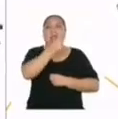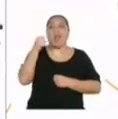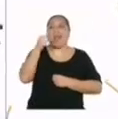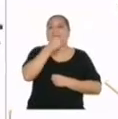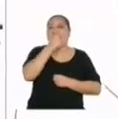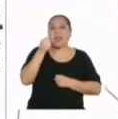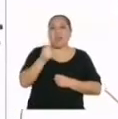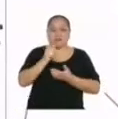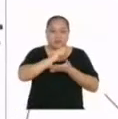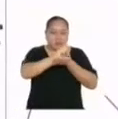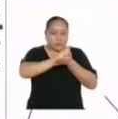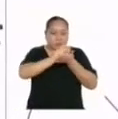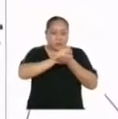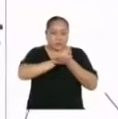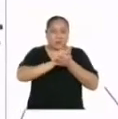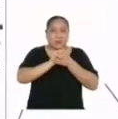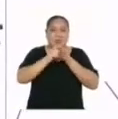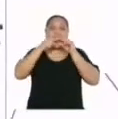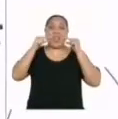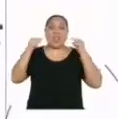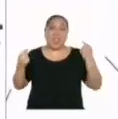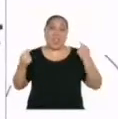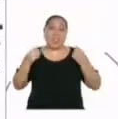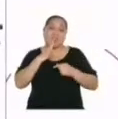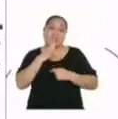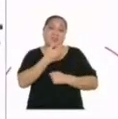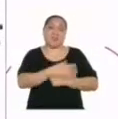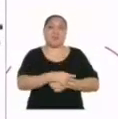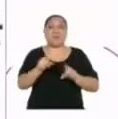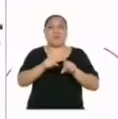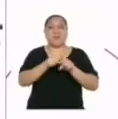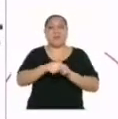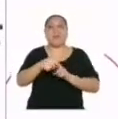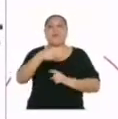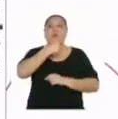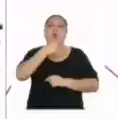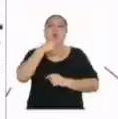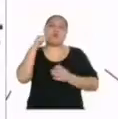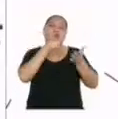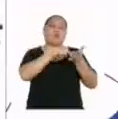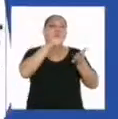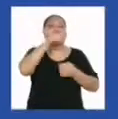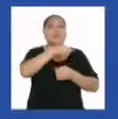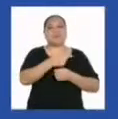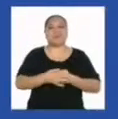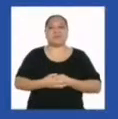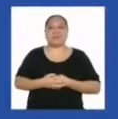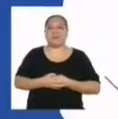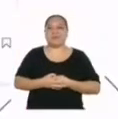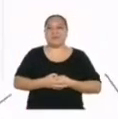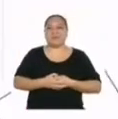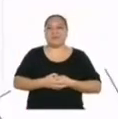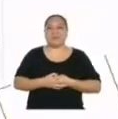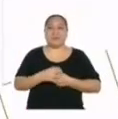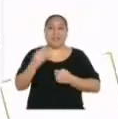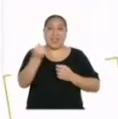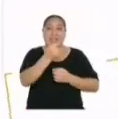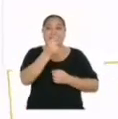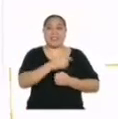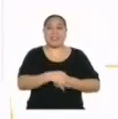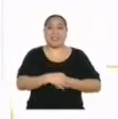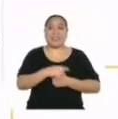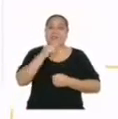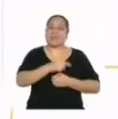cantante y compositora quechohablante. También voy a darle me gusta a su última publicación. ¡Esta!